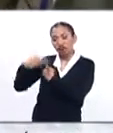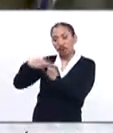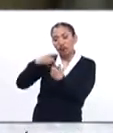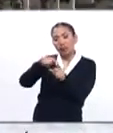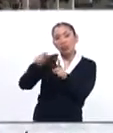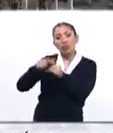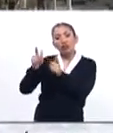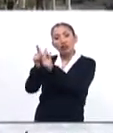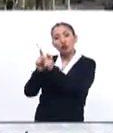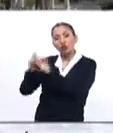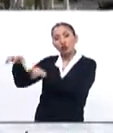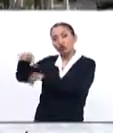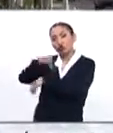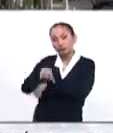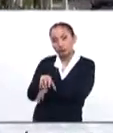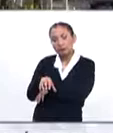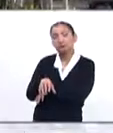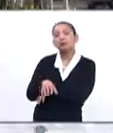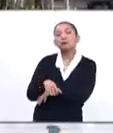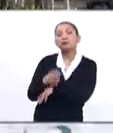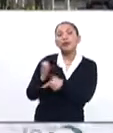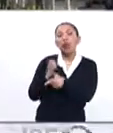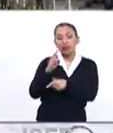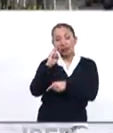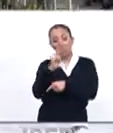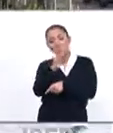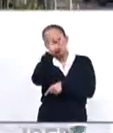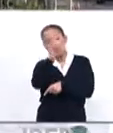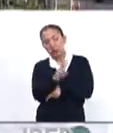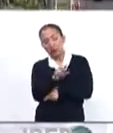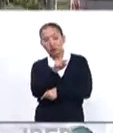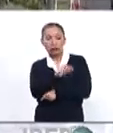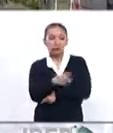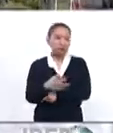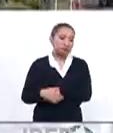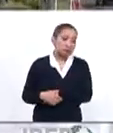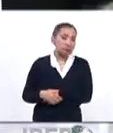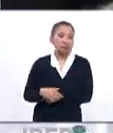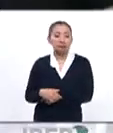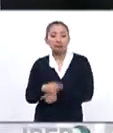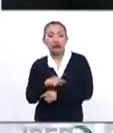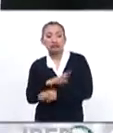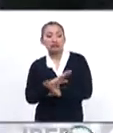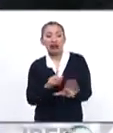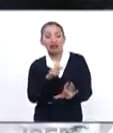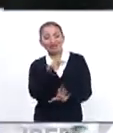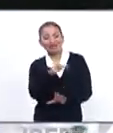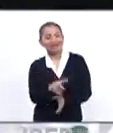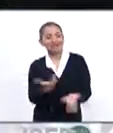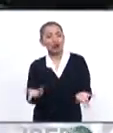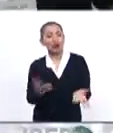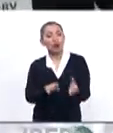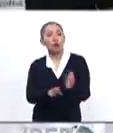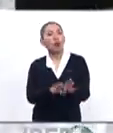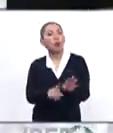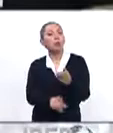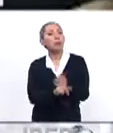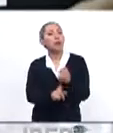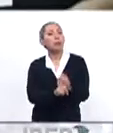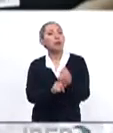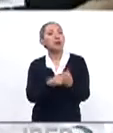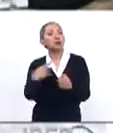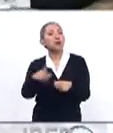a los distintos bloques. Ahora, lo que estamos viendo en Venezuela es que ha dejado de ser un conflicto